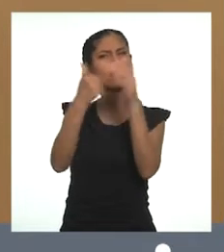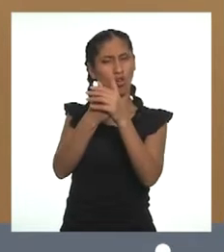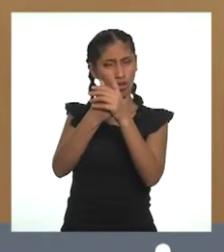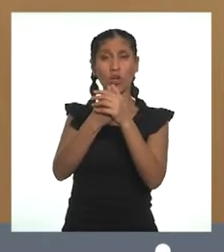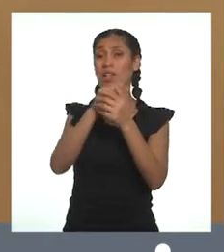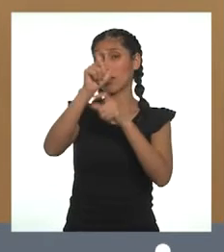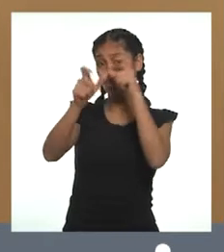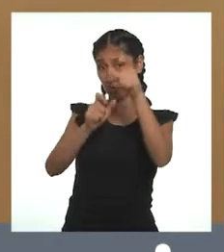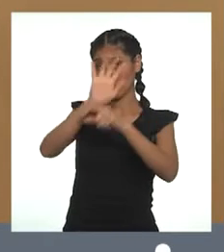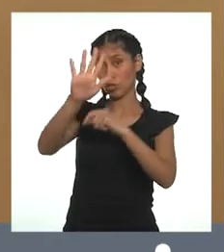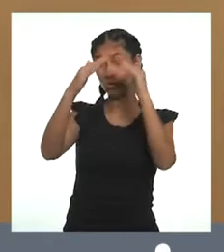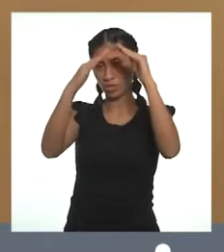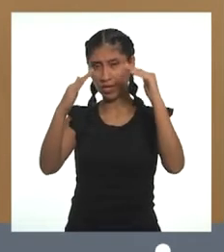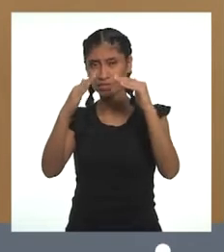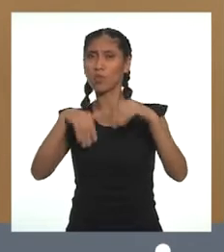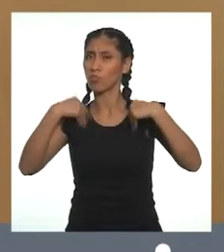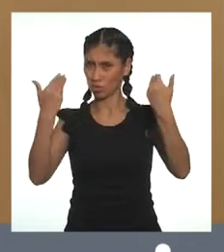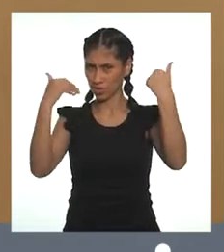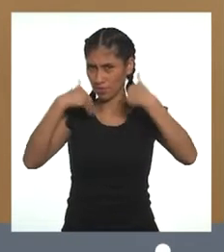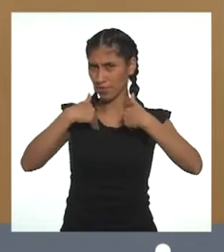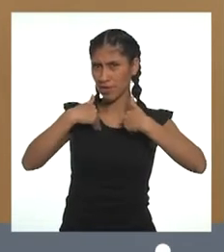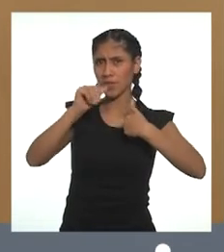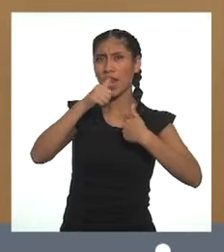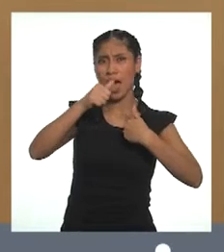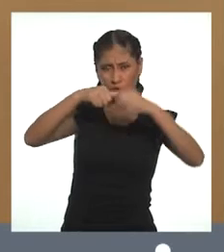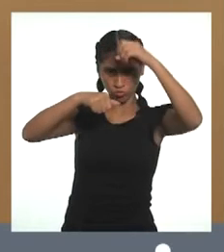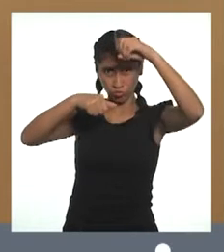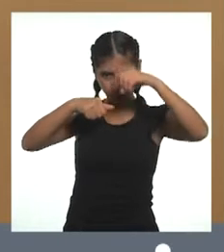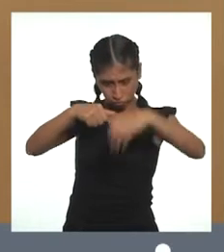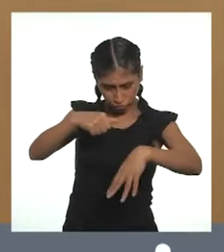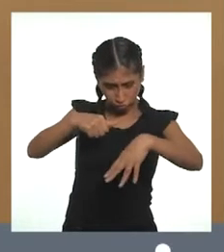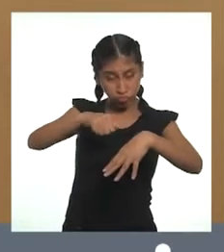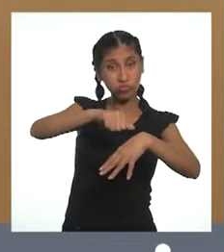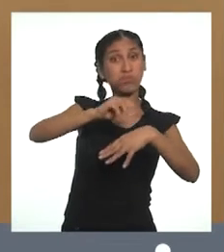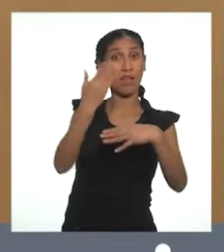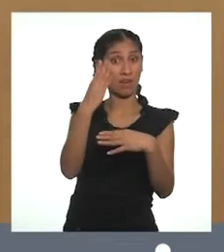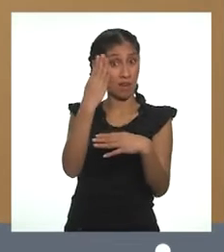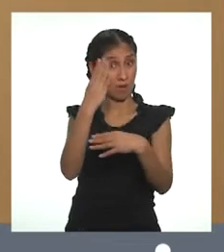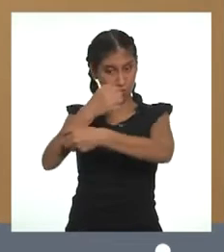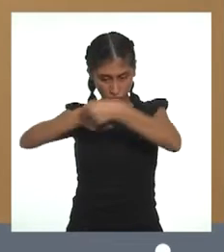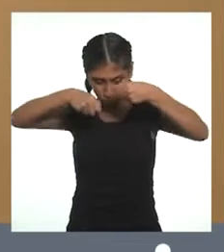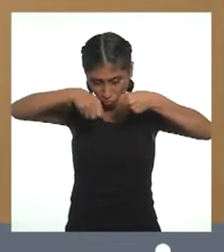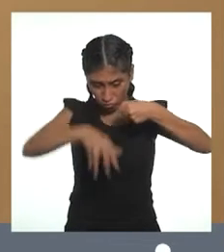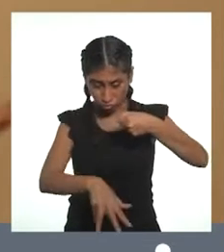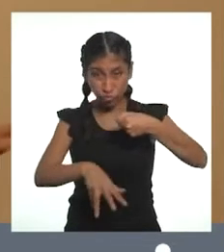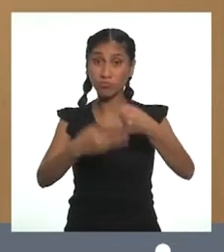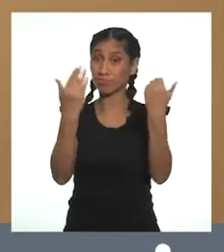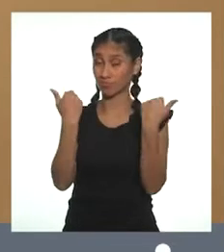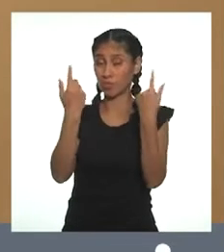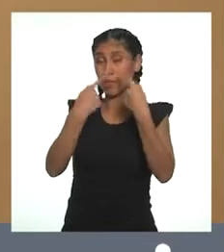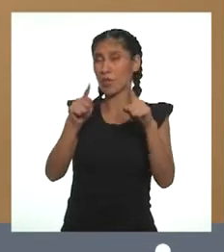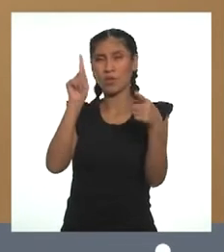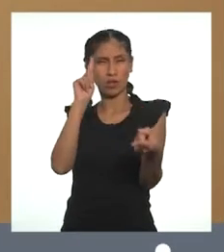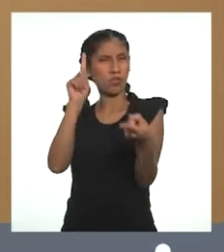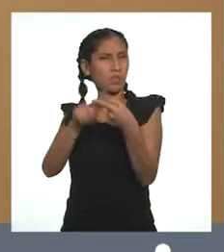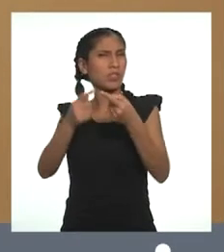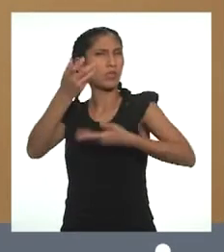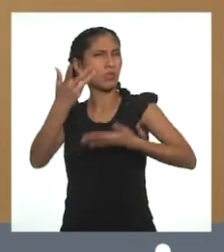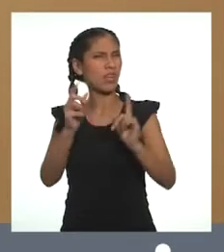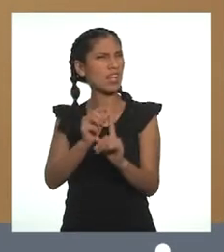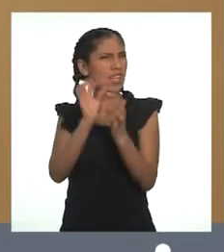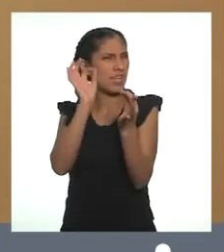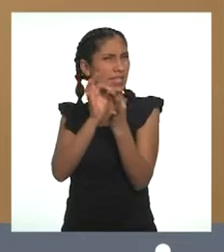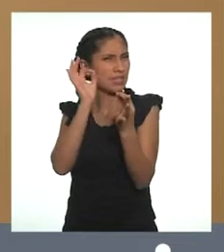universal, sostenible y de calidad a los servicios de saneamiento. Asimismo, algunos de los